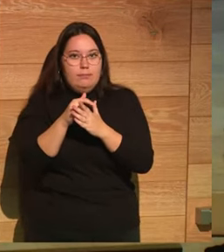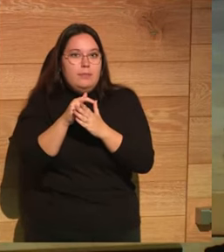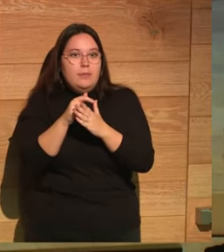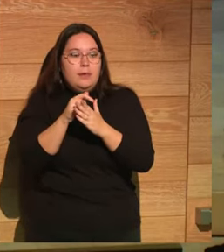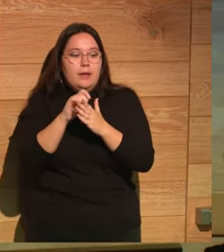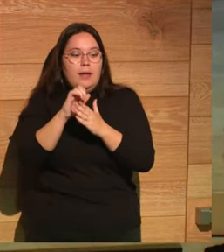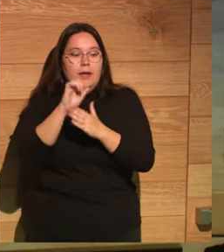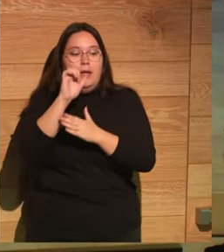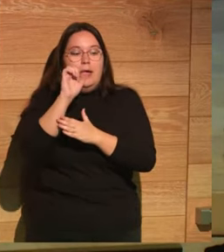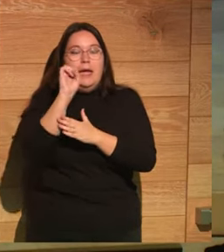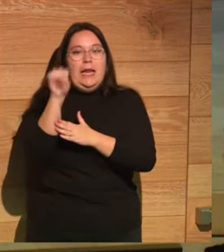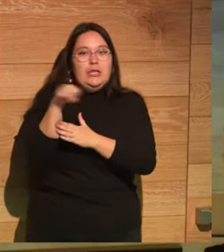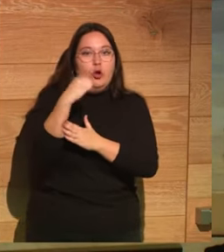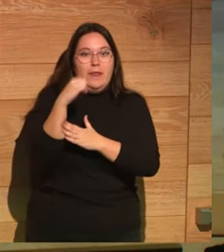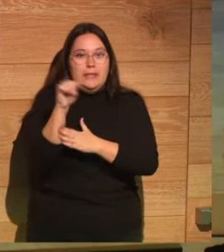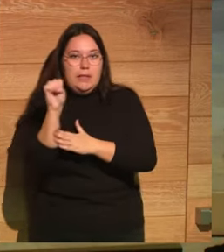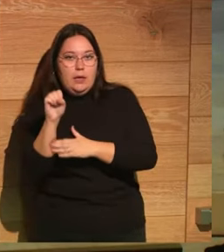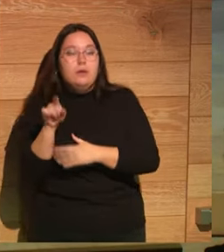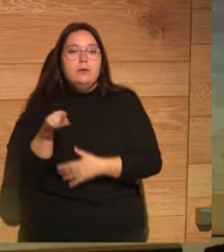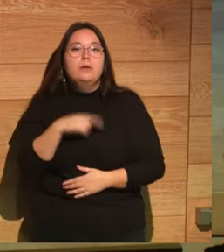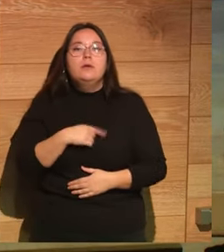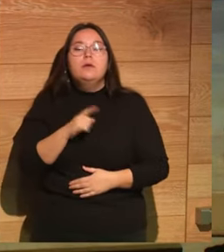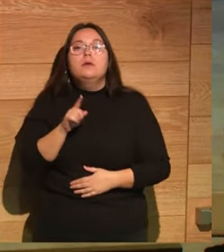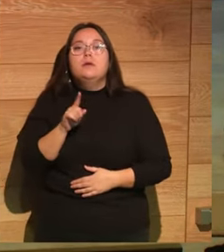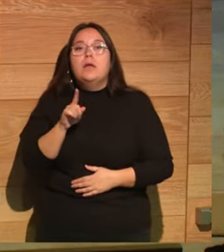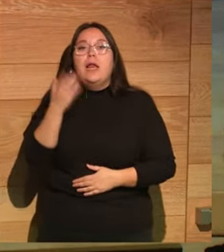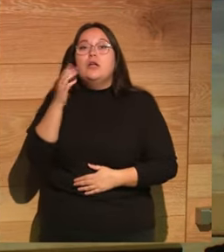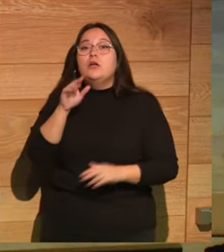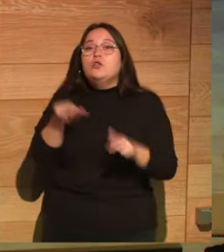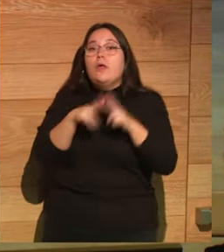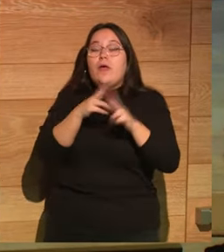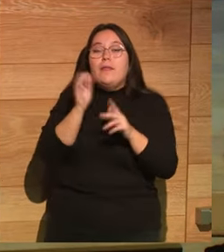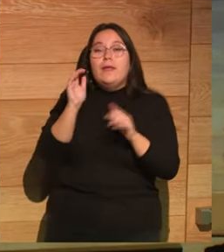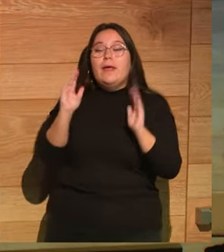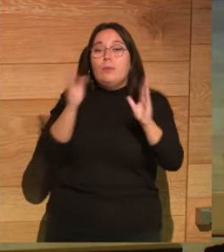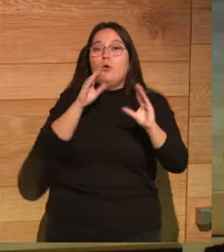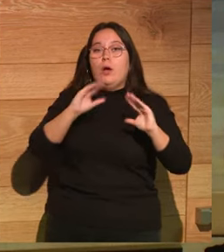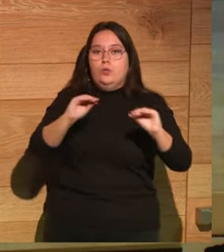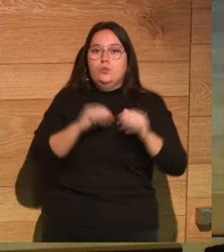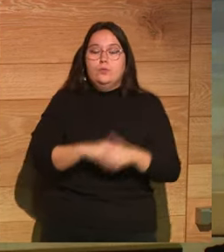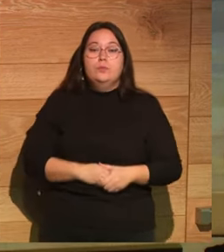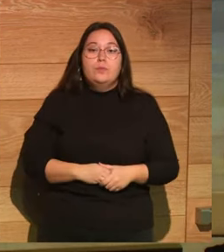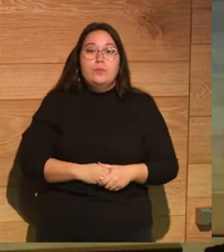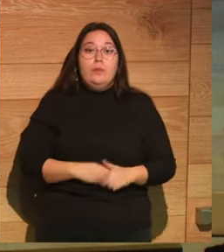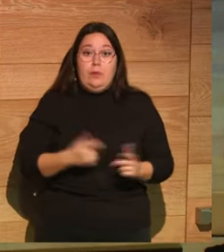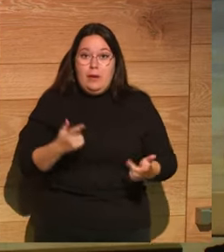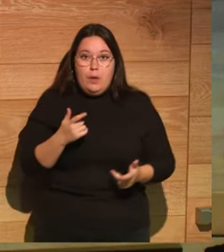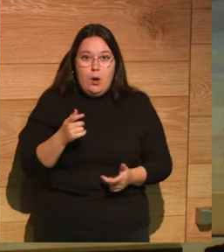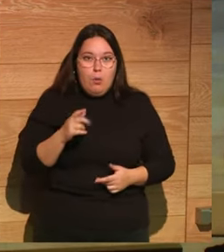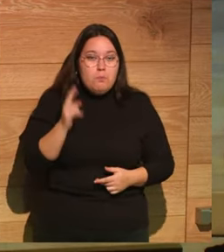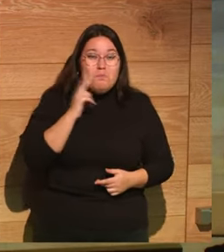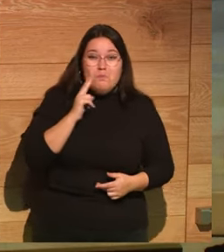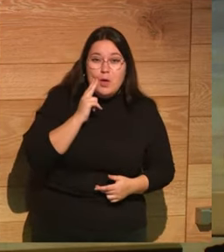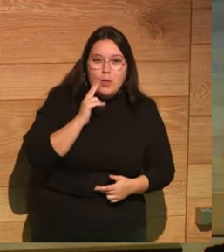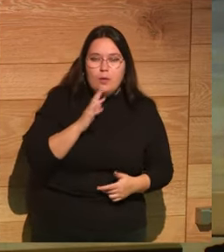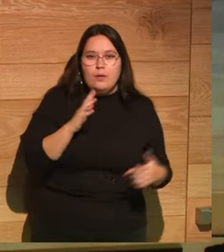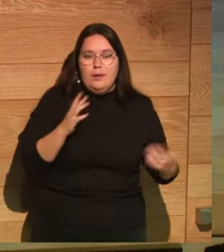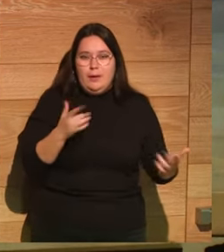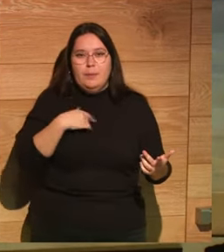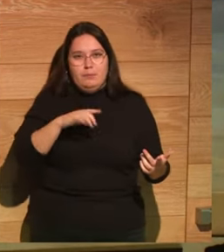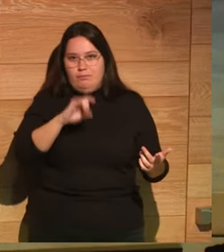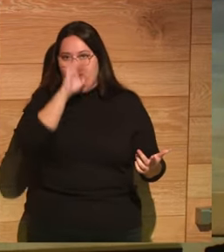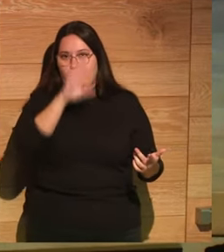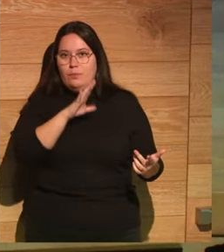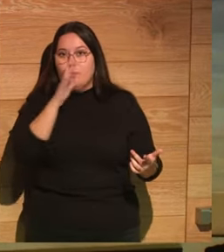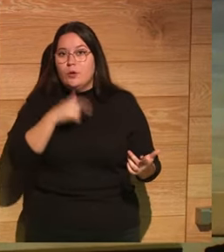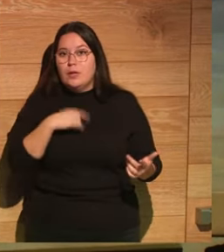supuesto cuentan tan bien cómo era la sociedad de su época y era tan bestia el pánico satánico que hay una historia que a mí me fascina que